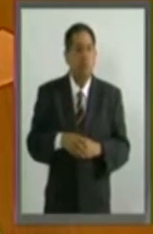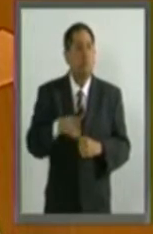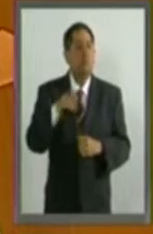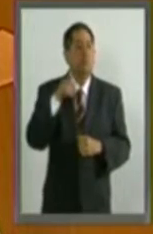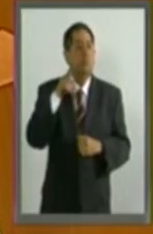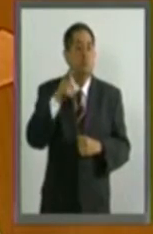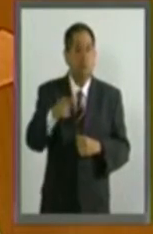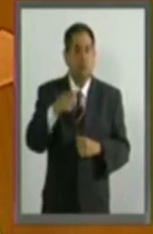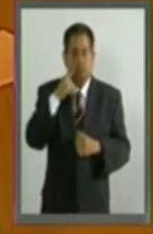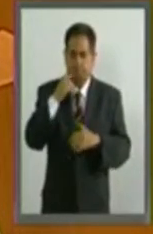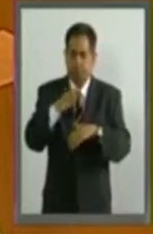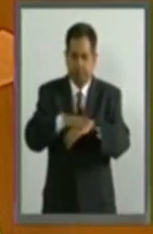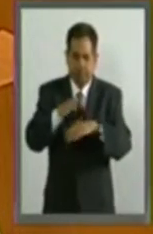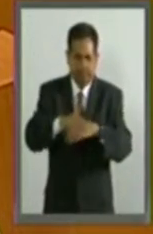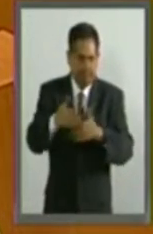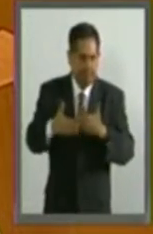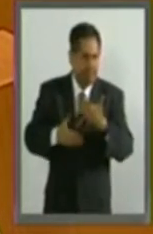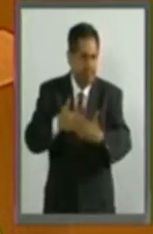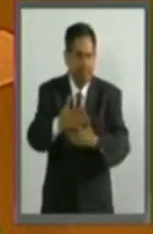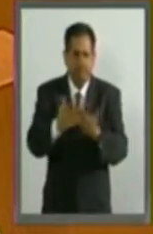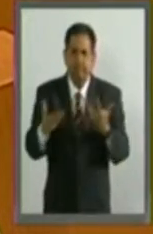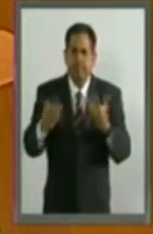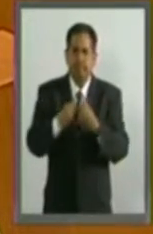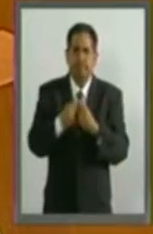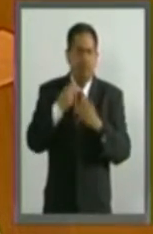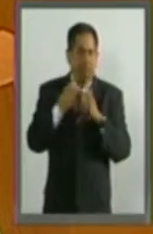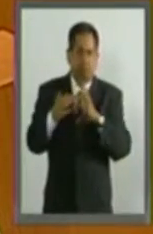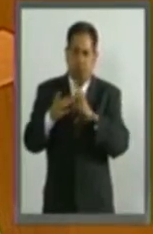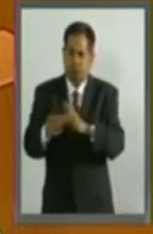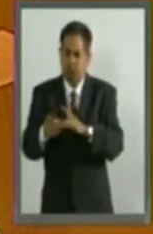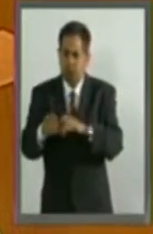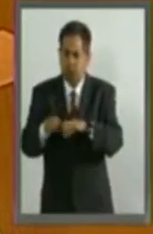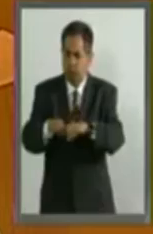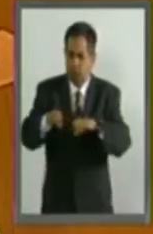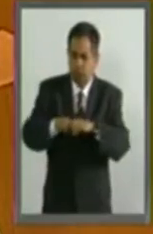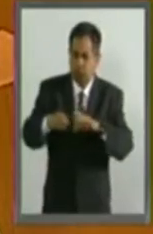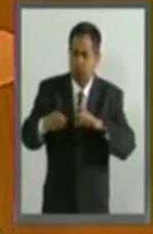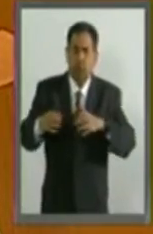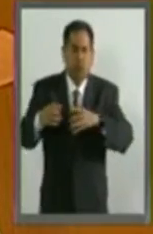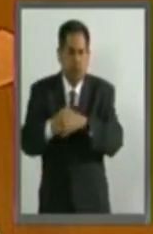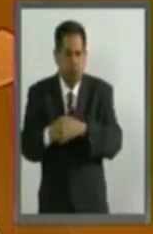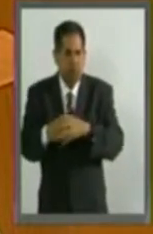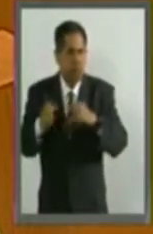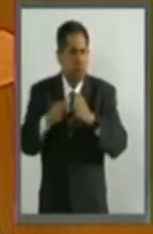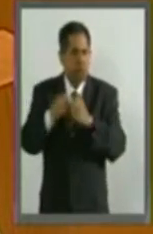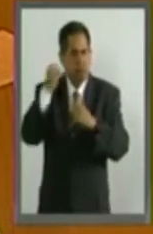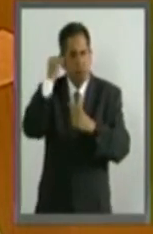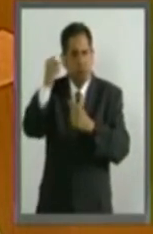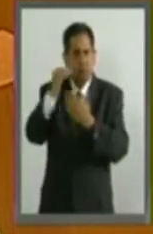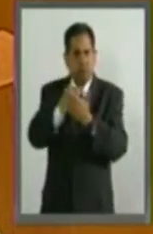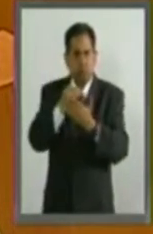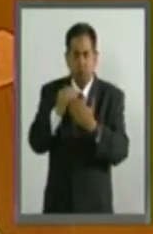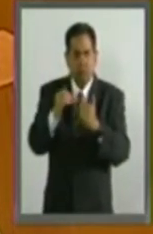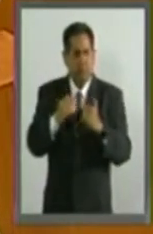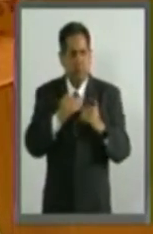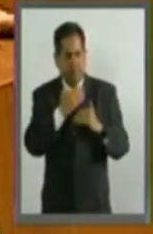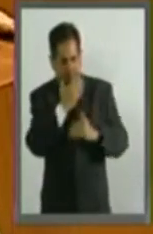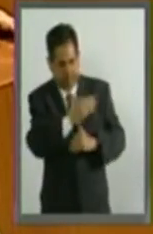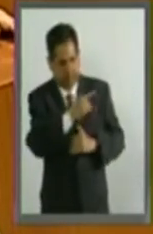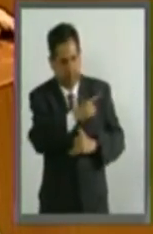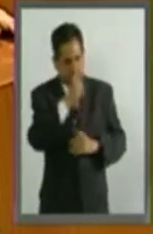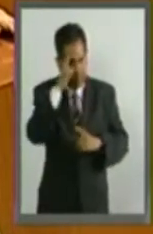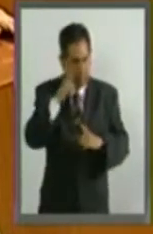a que avancemos hacia una política exterior de Estado a través de principios, través de límites y a través de